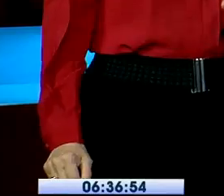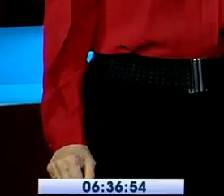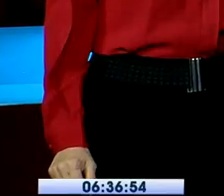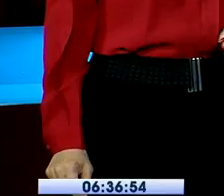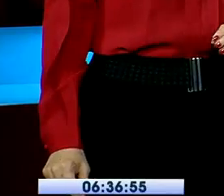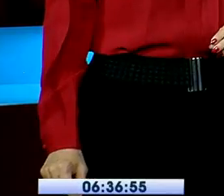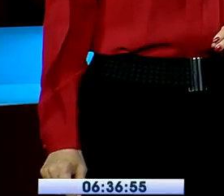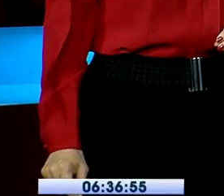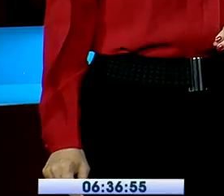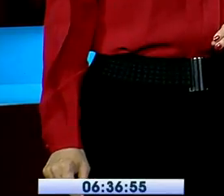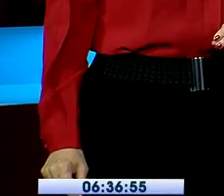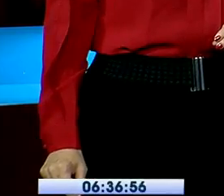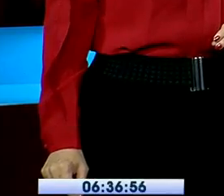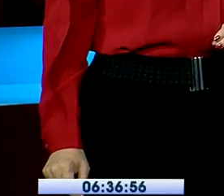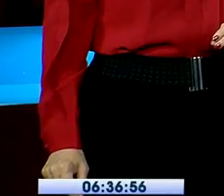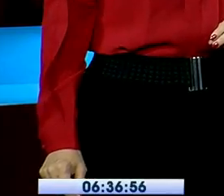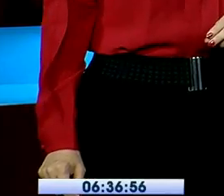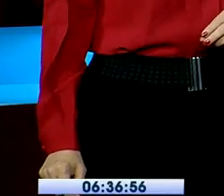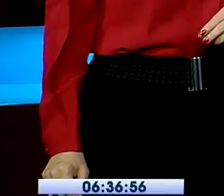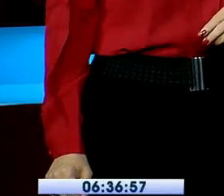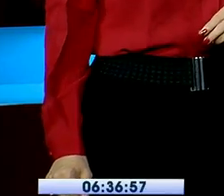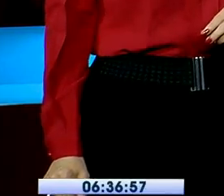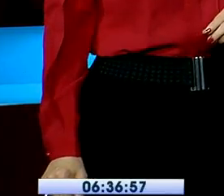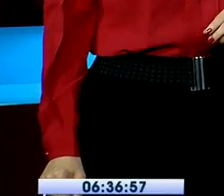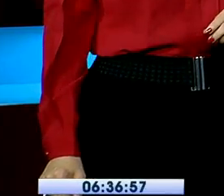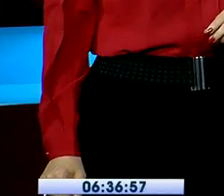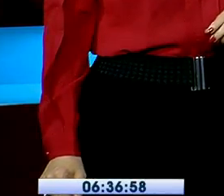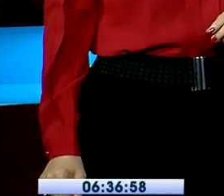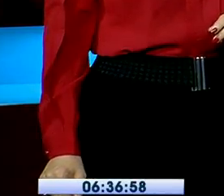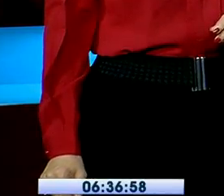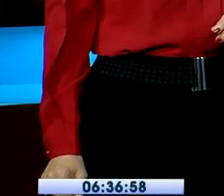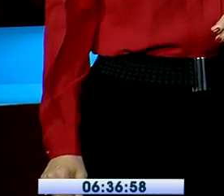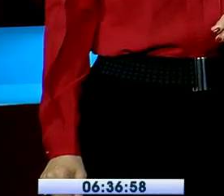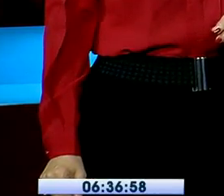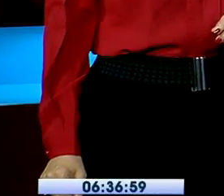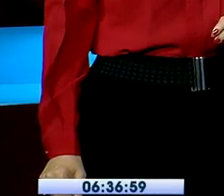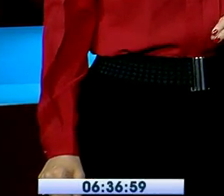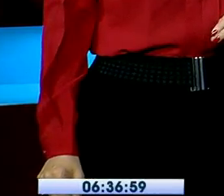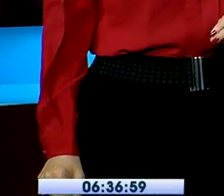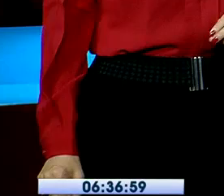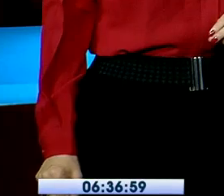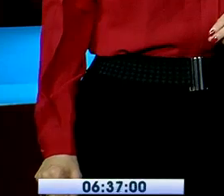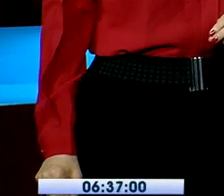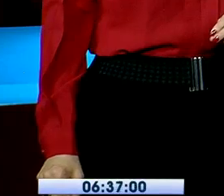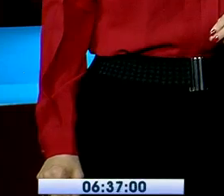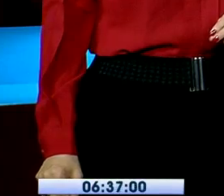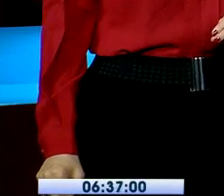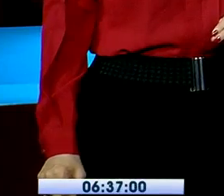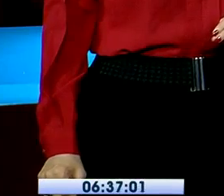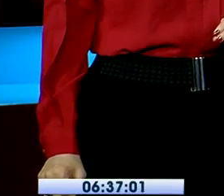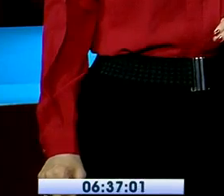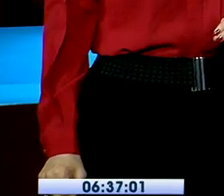últimas horas. Varios ríos de la zona se desbordaron y nuestro equipo periodístico estuvo en el lugar.